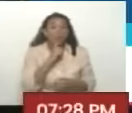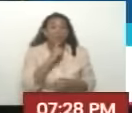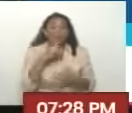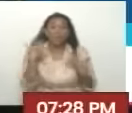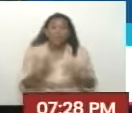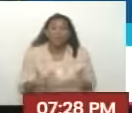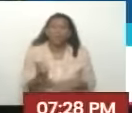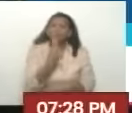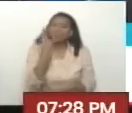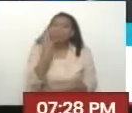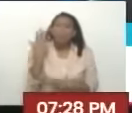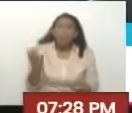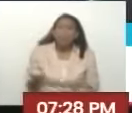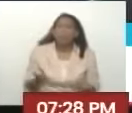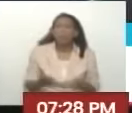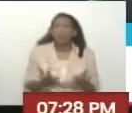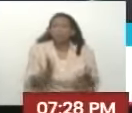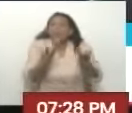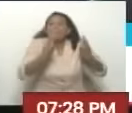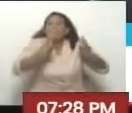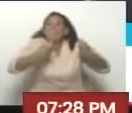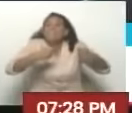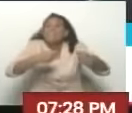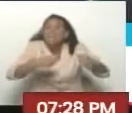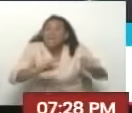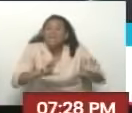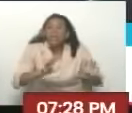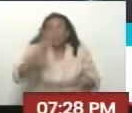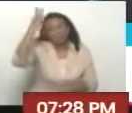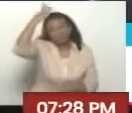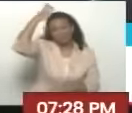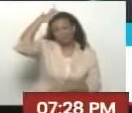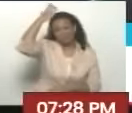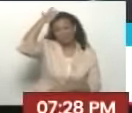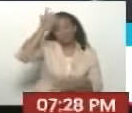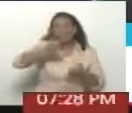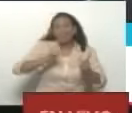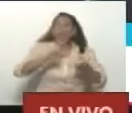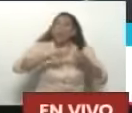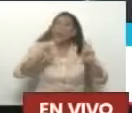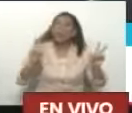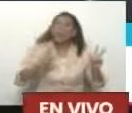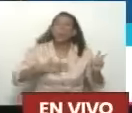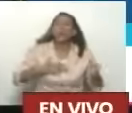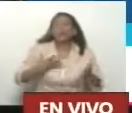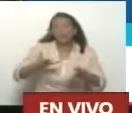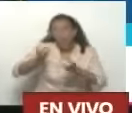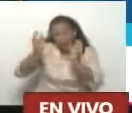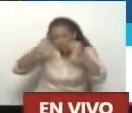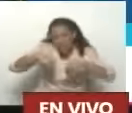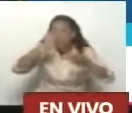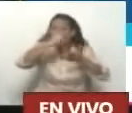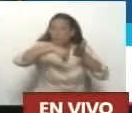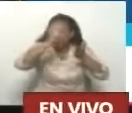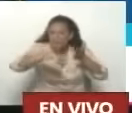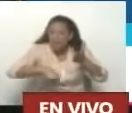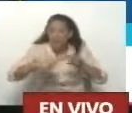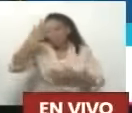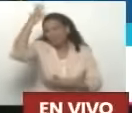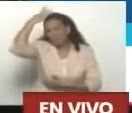Para Simular Que estaban En fase de cumplimiento Del acuerdo firmado